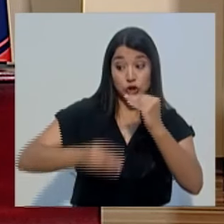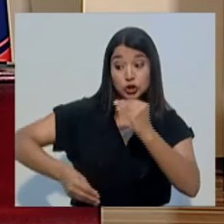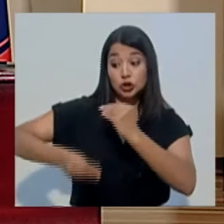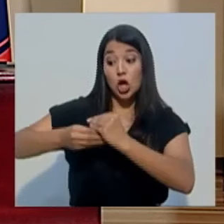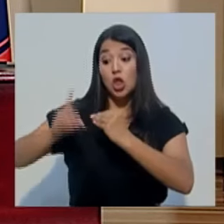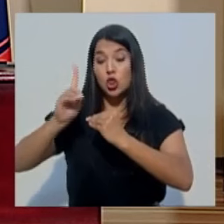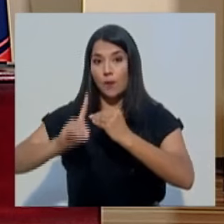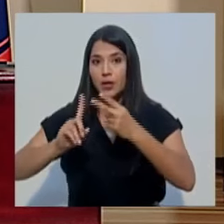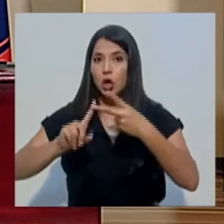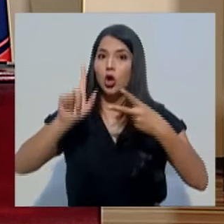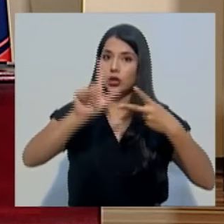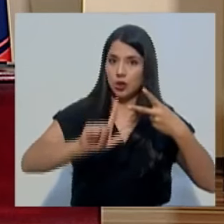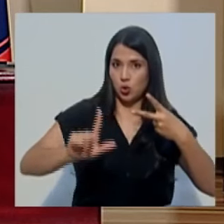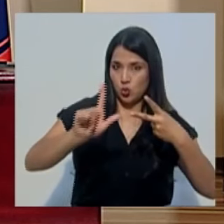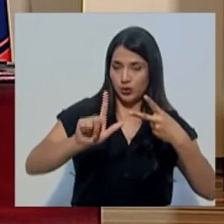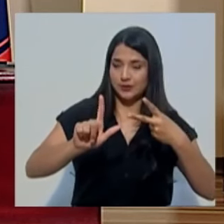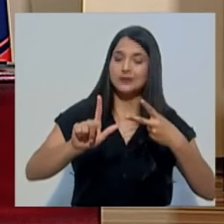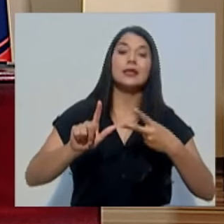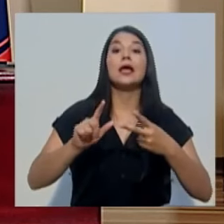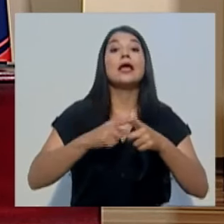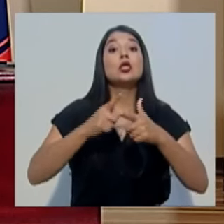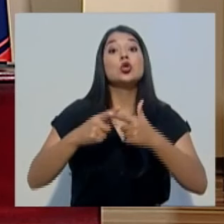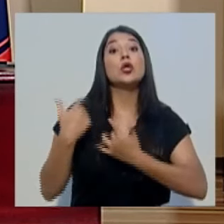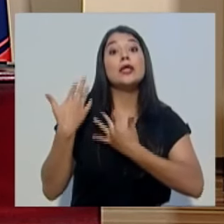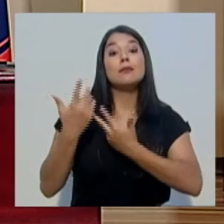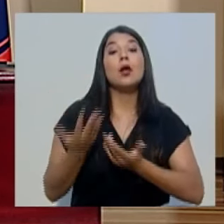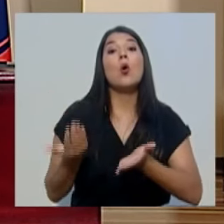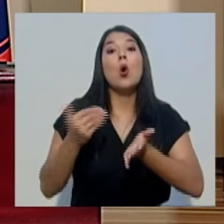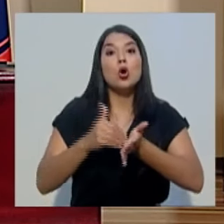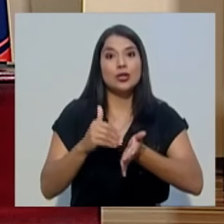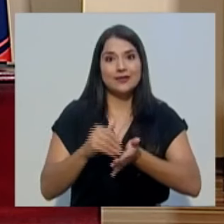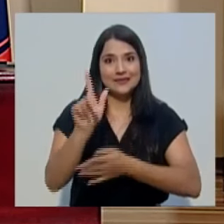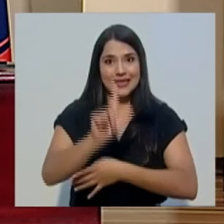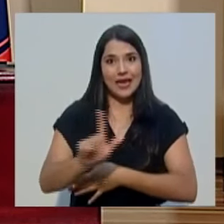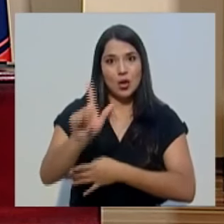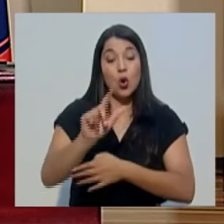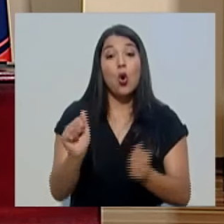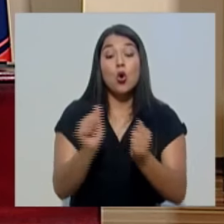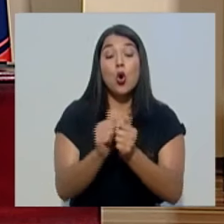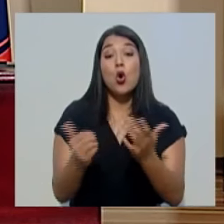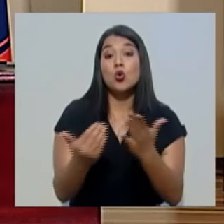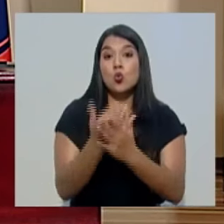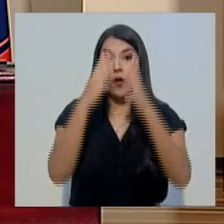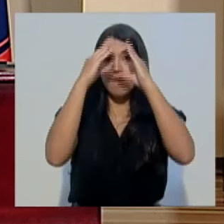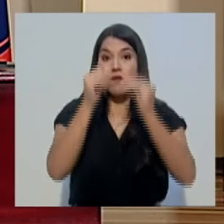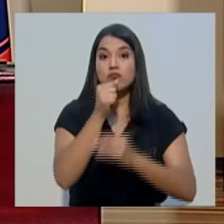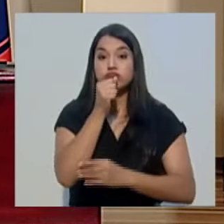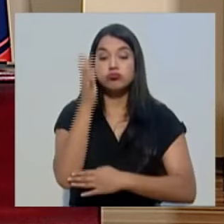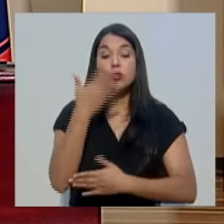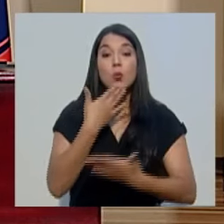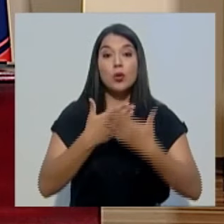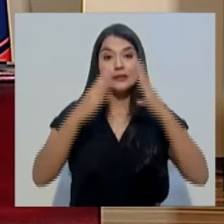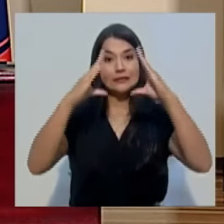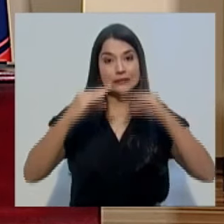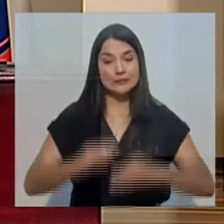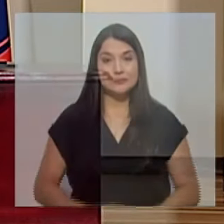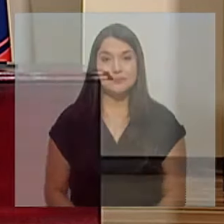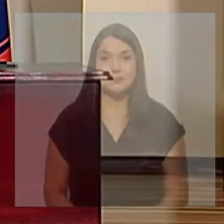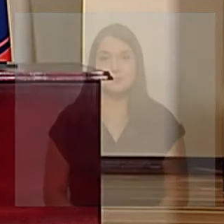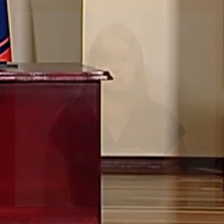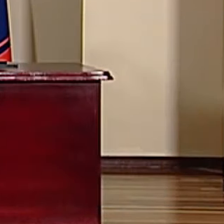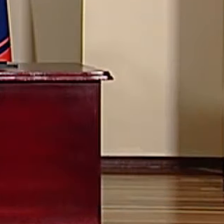como el de lunes. Así que los esperamos nuevamente el lunes con una nueva actualización. Muy buenas tardes.